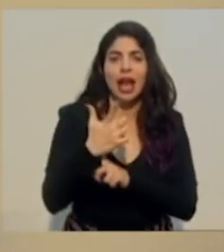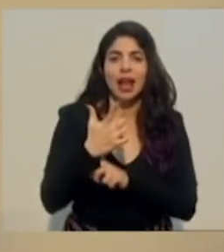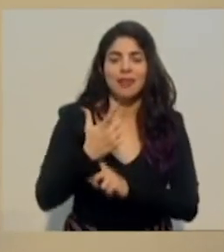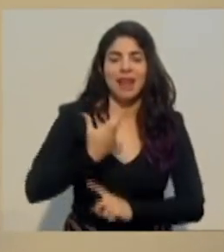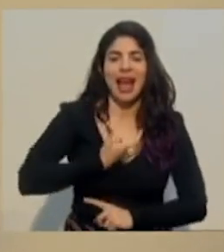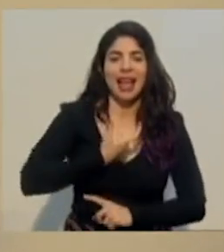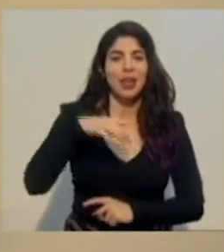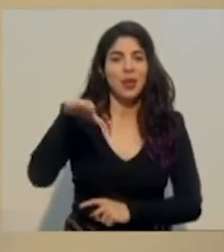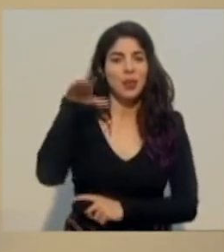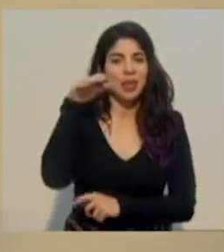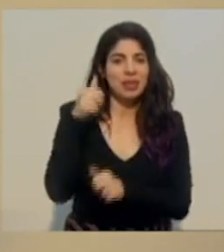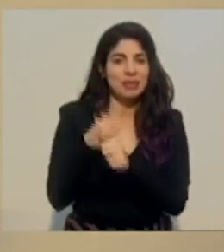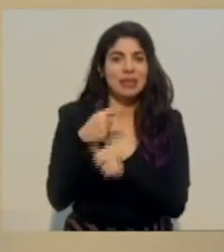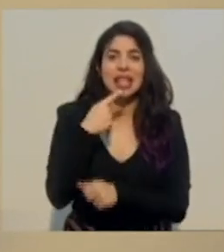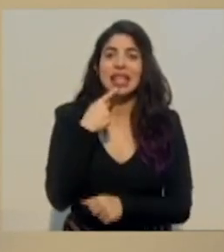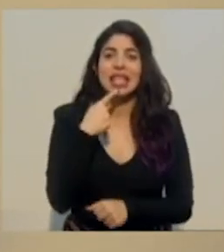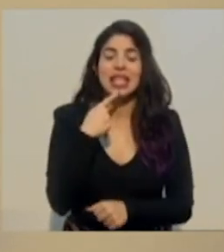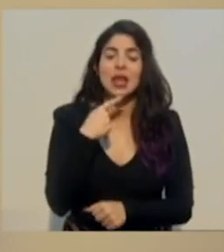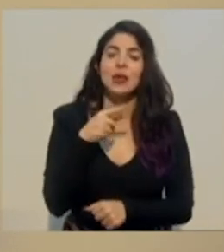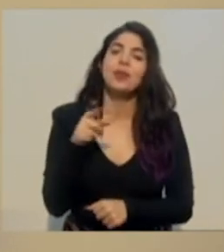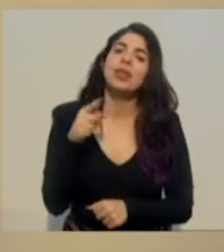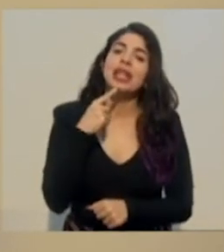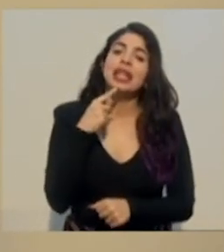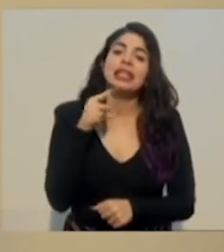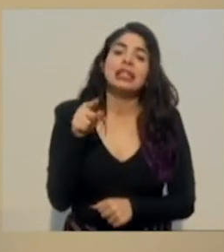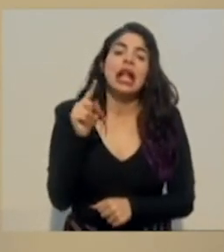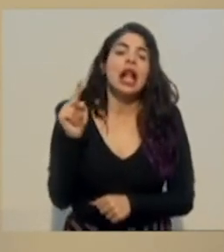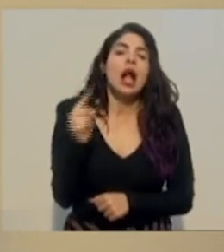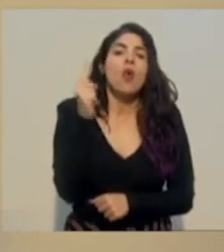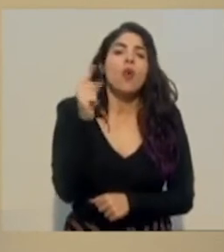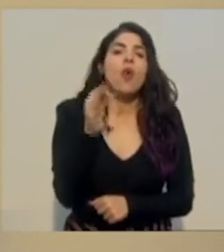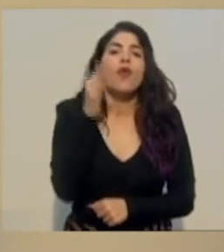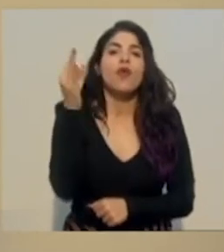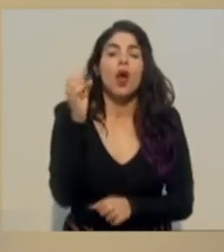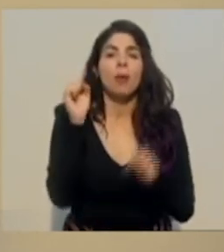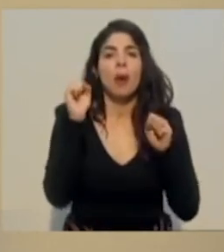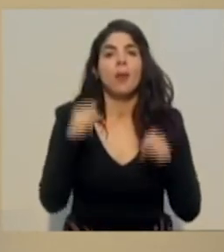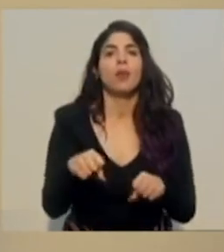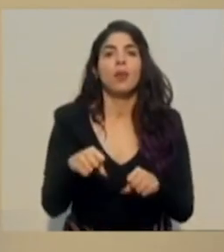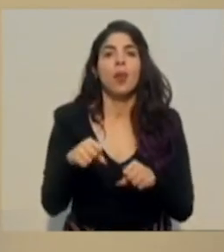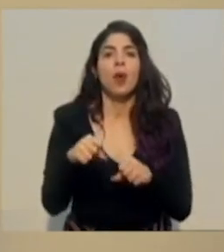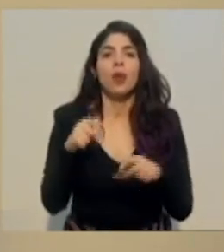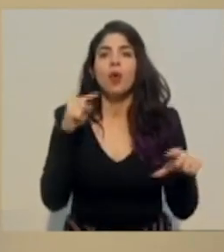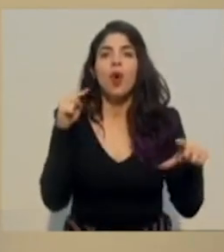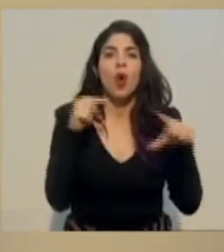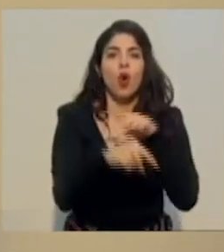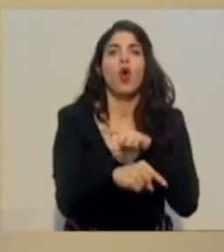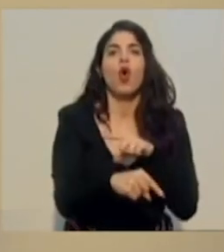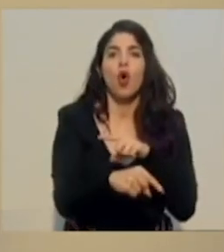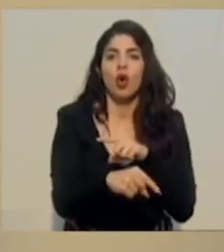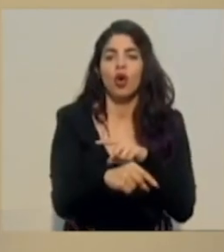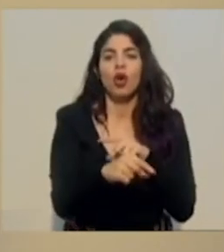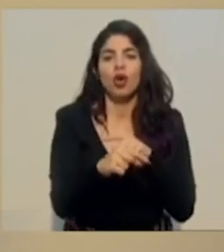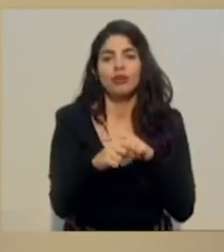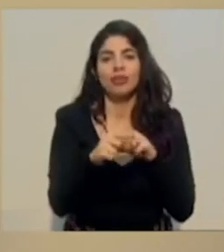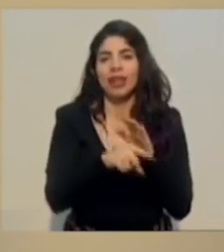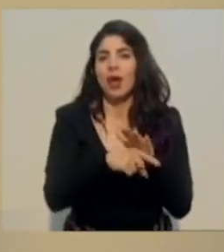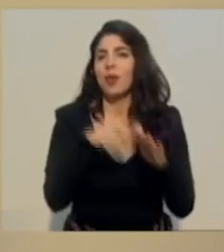señalaba, es la única forma en que le vamos a meter el gol de una vez por todas para prevenir el contagio.